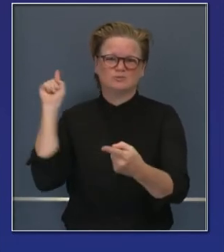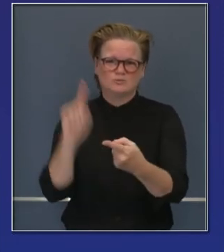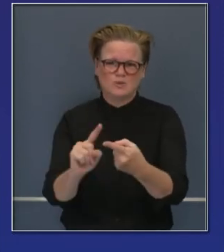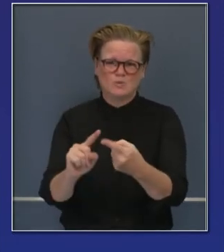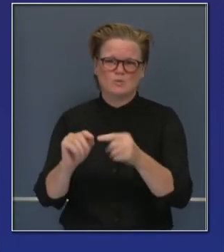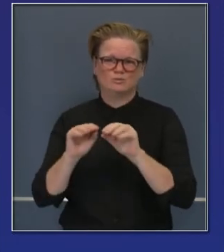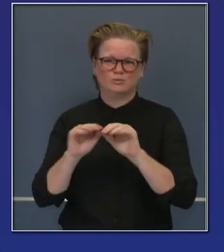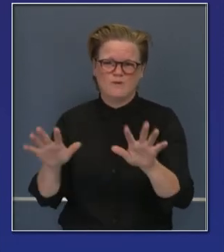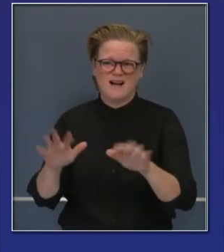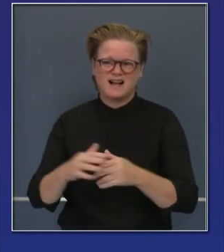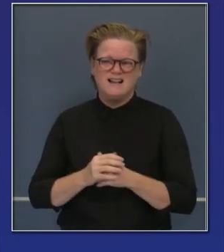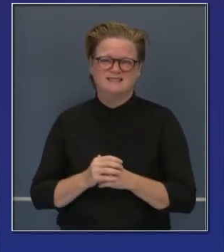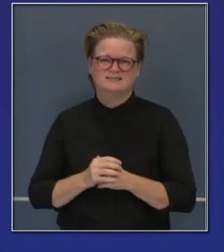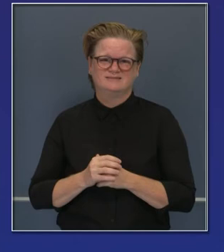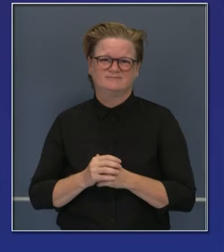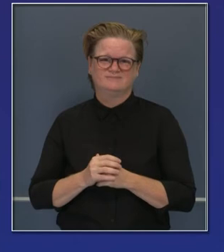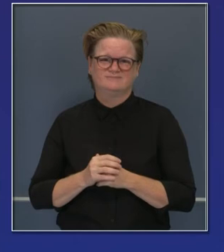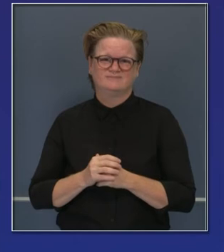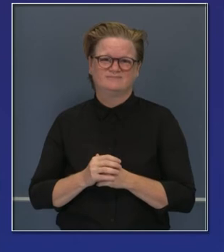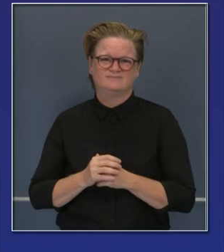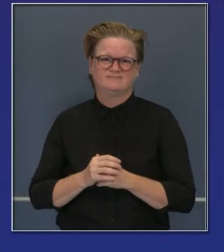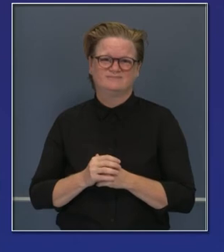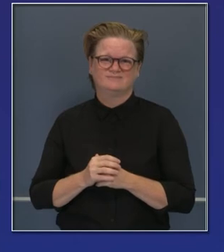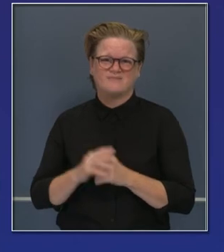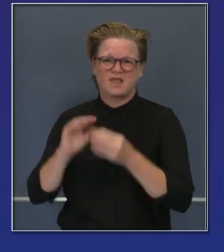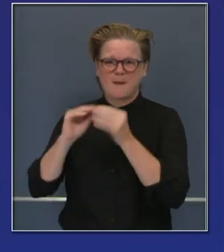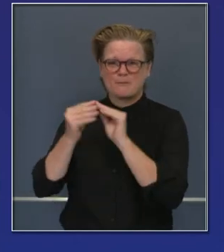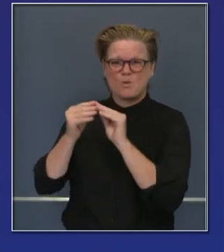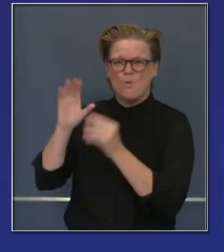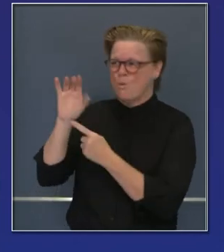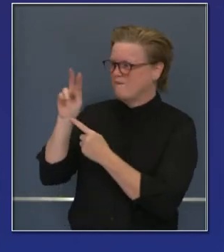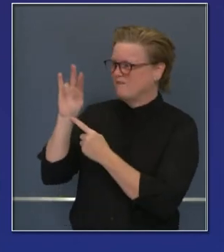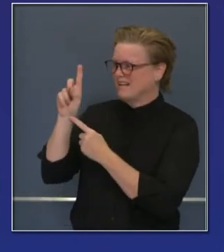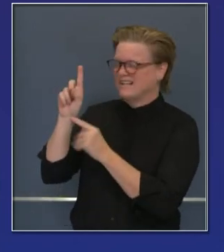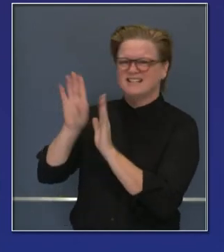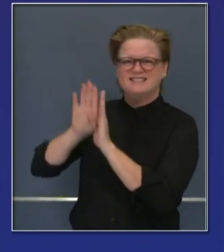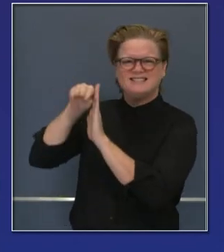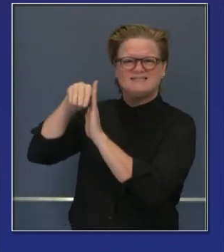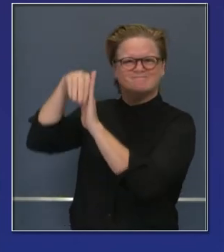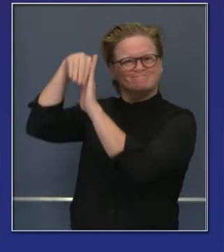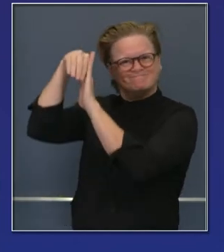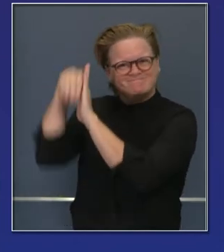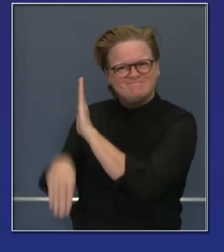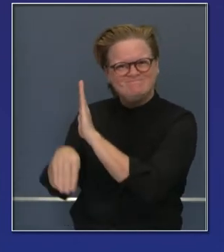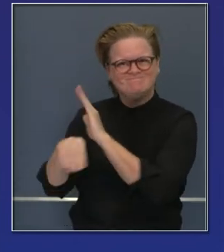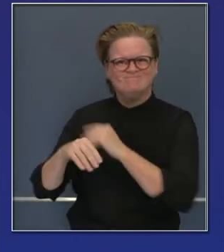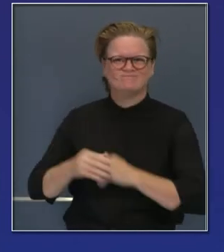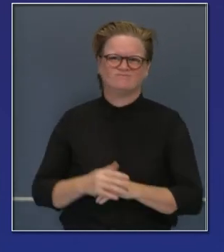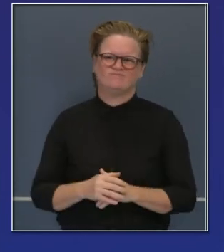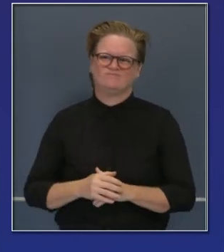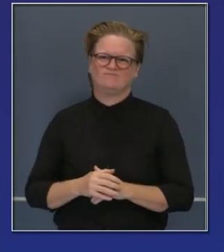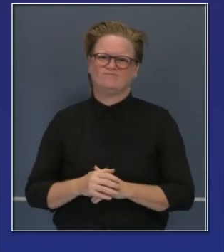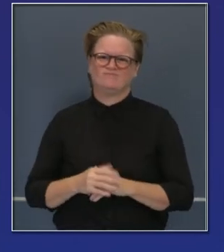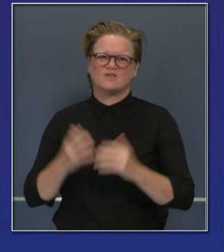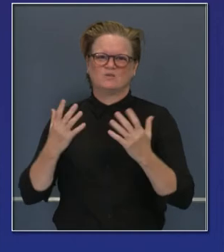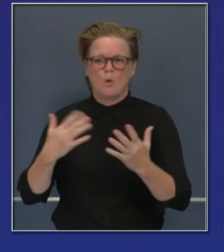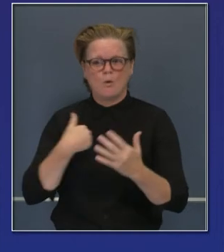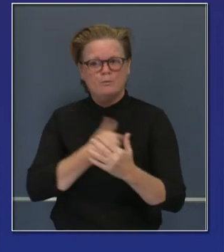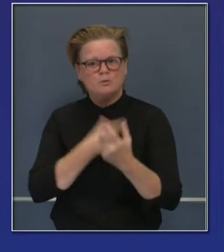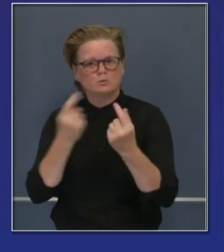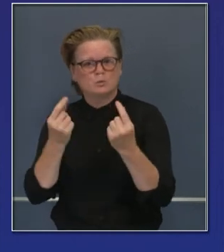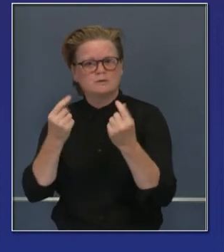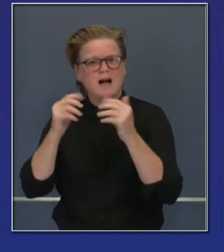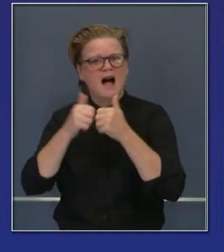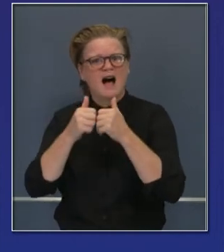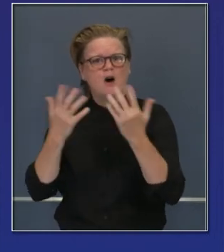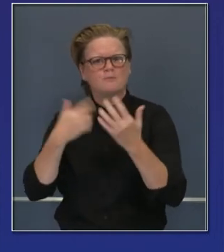comunidad recibirán vacunas. Siguiente transparencia. Las pautas es de celebrar en su propia casa. Hay